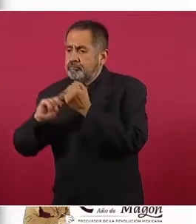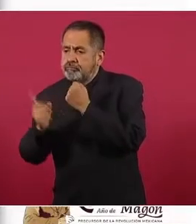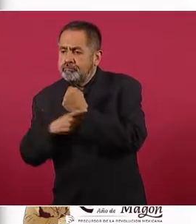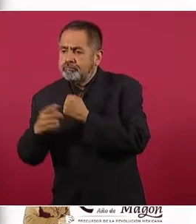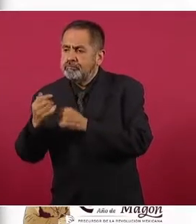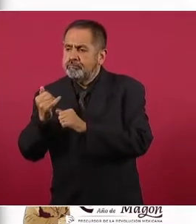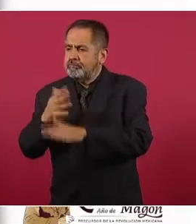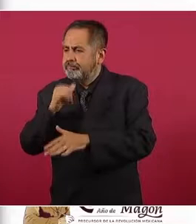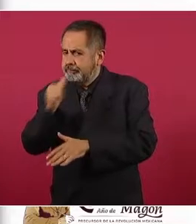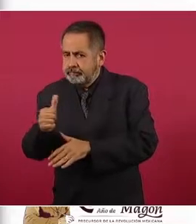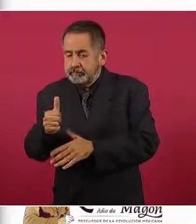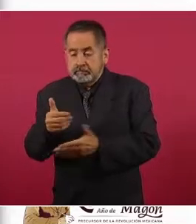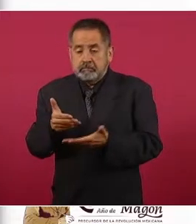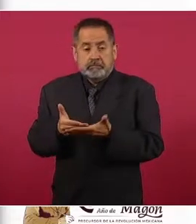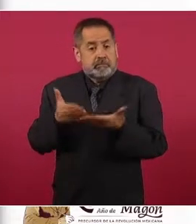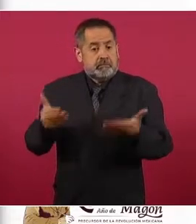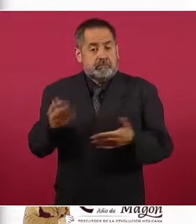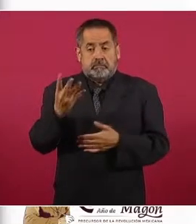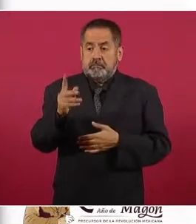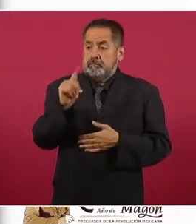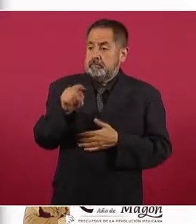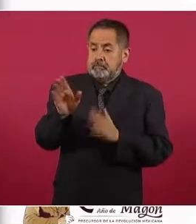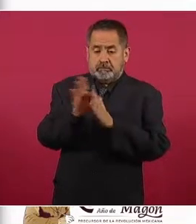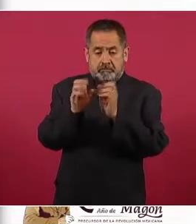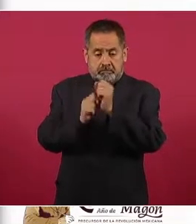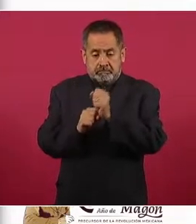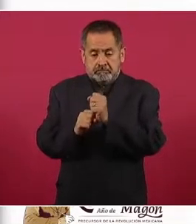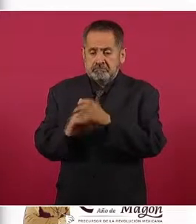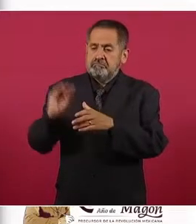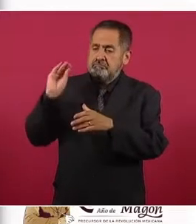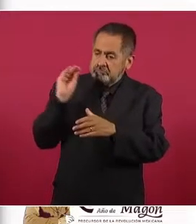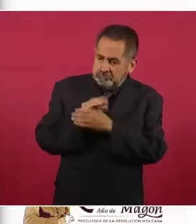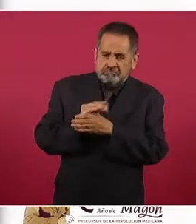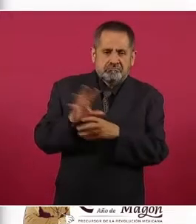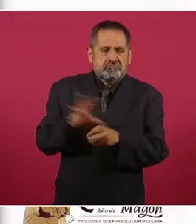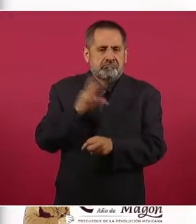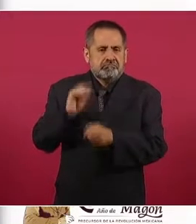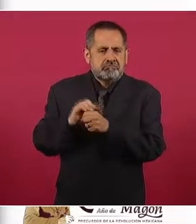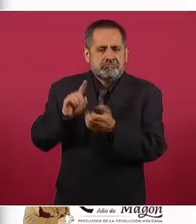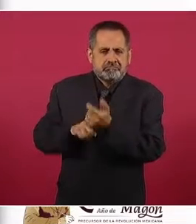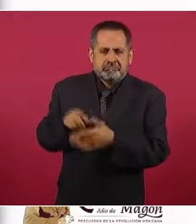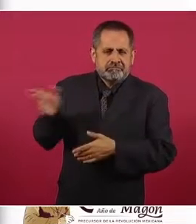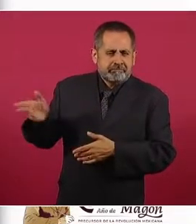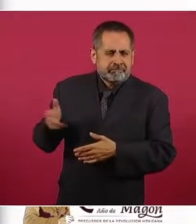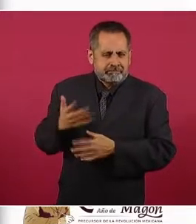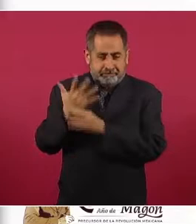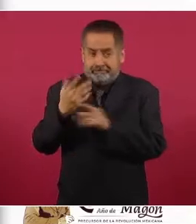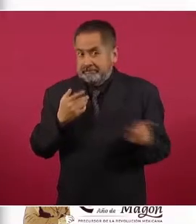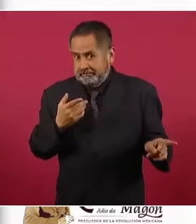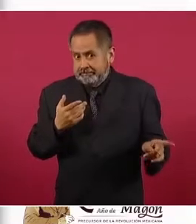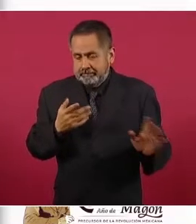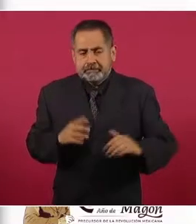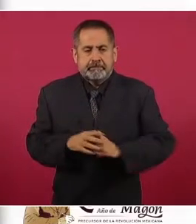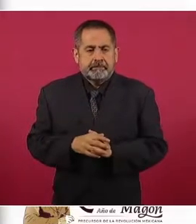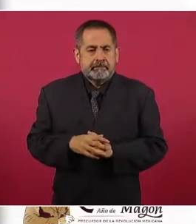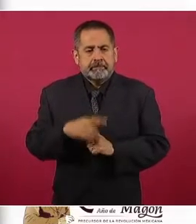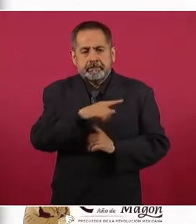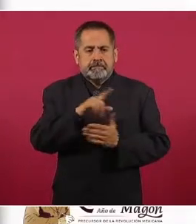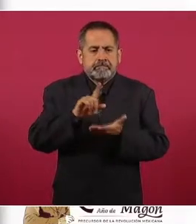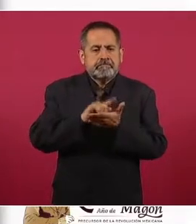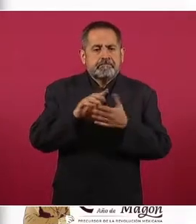Ahora con el cambio verdadero, la Constitución se viola en la forma y en el fondo. Dice este tuit con el